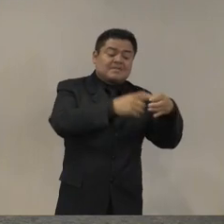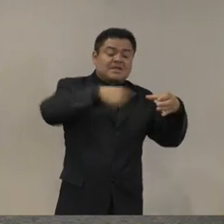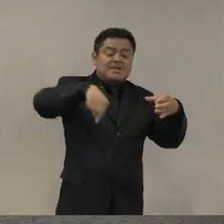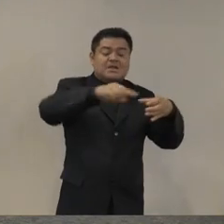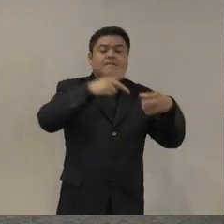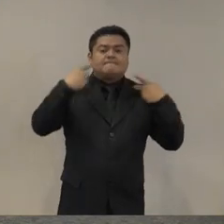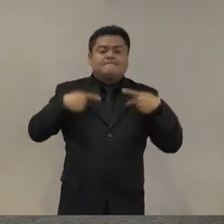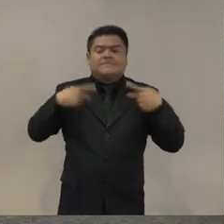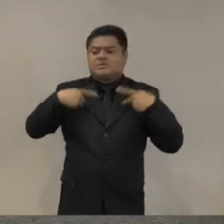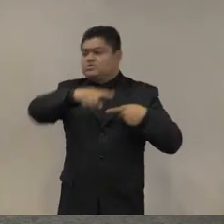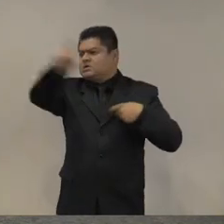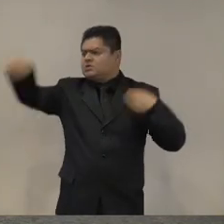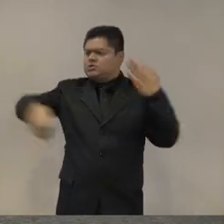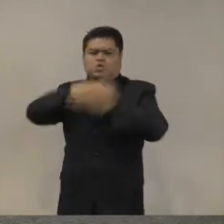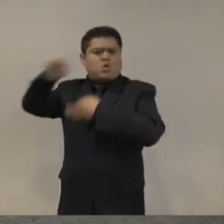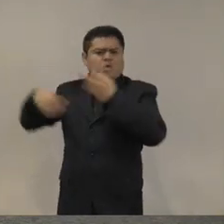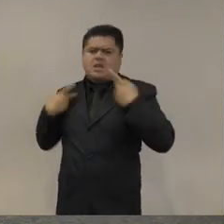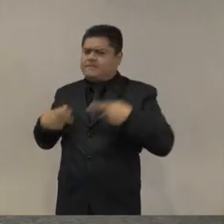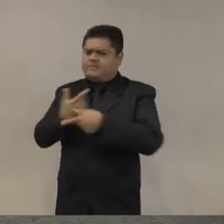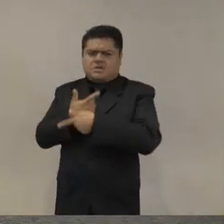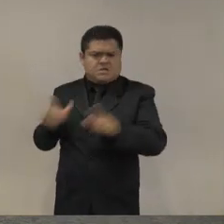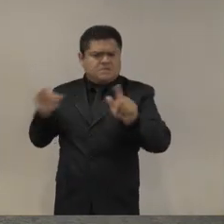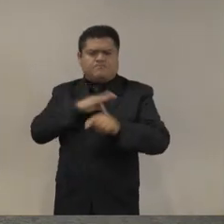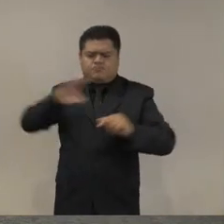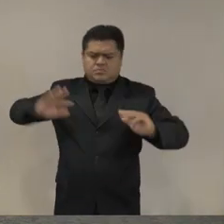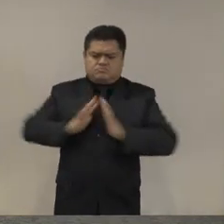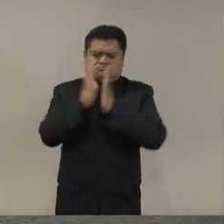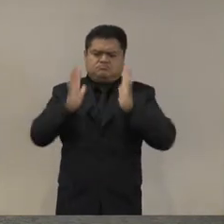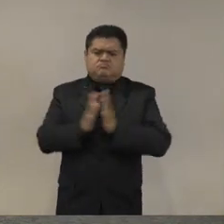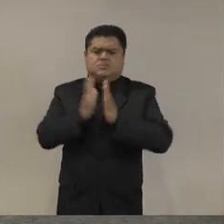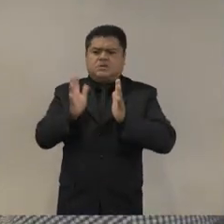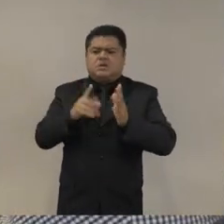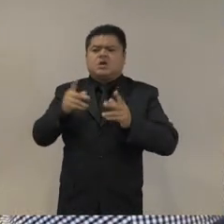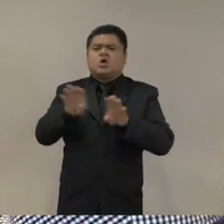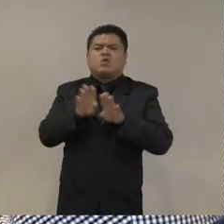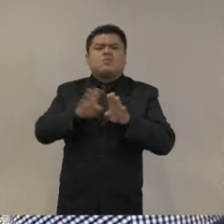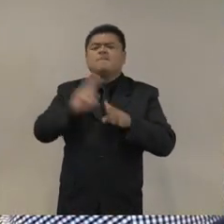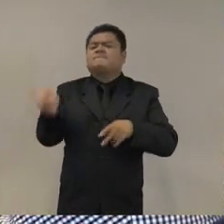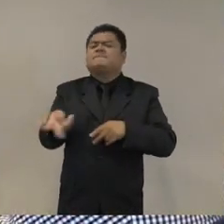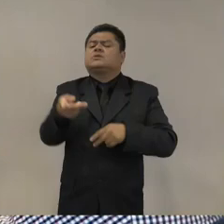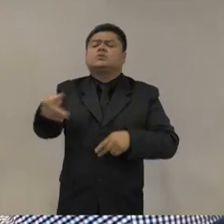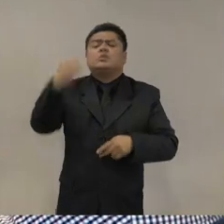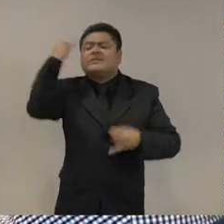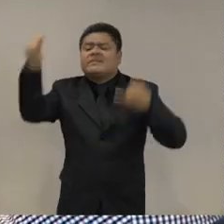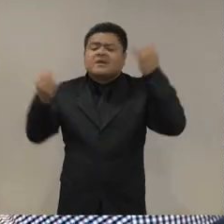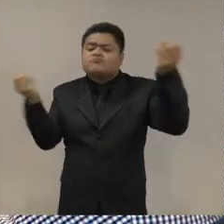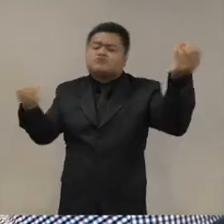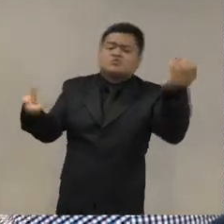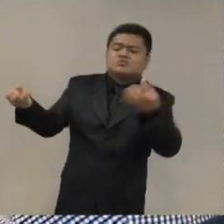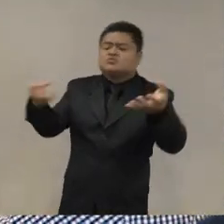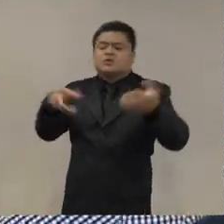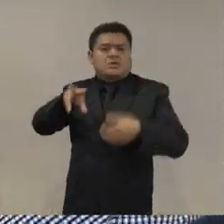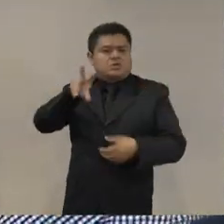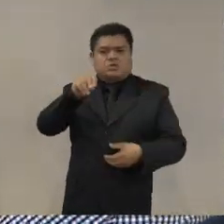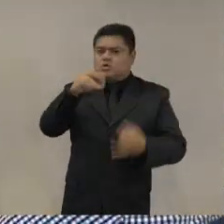participe no nada más en la planeación sino en la ejecución de la política pública gracias